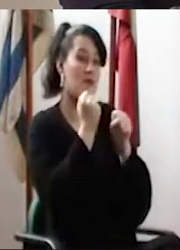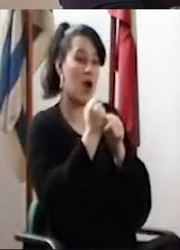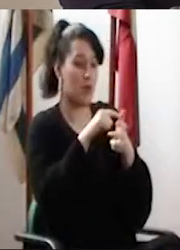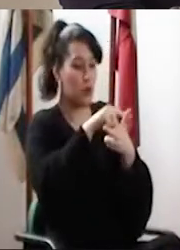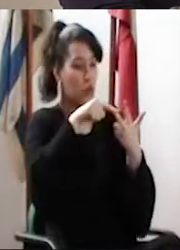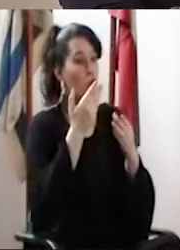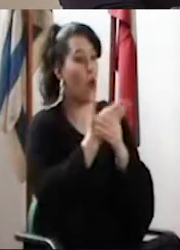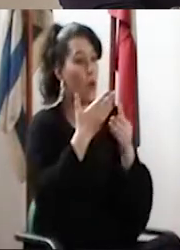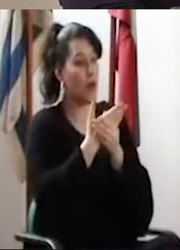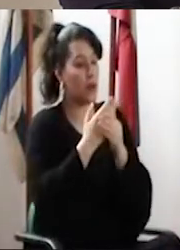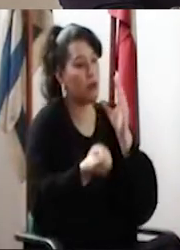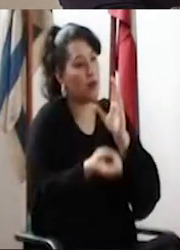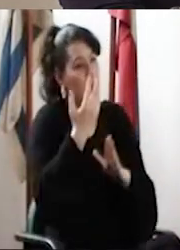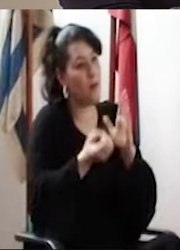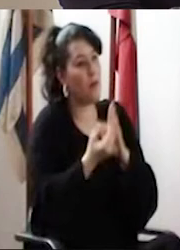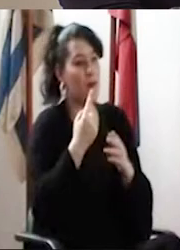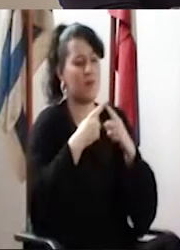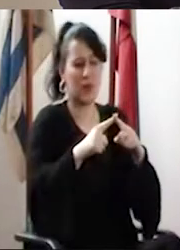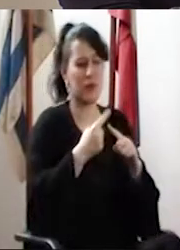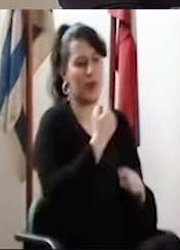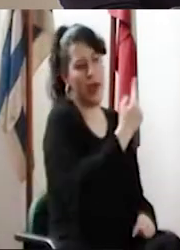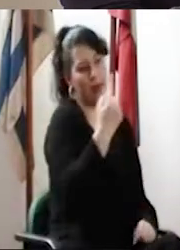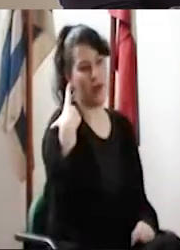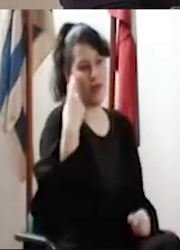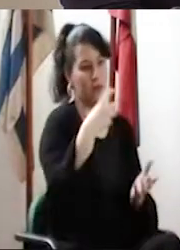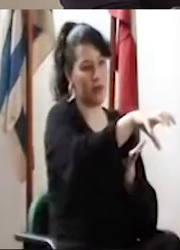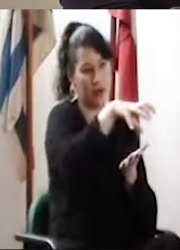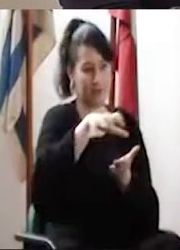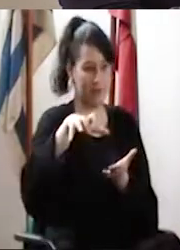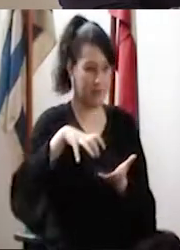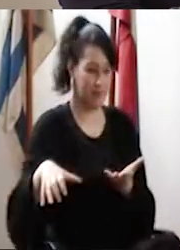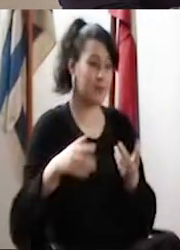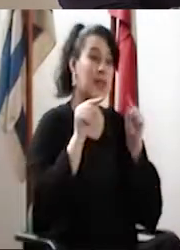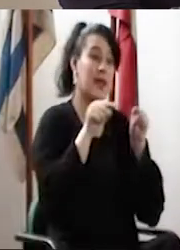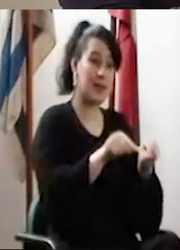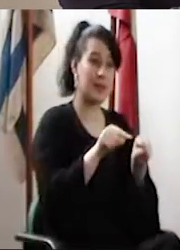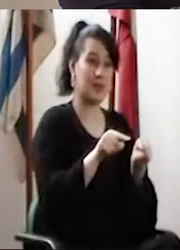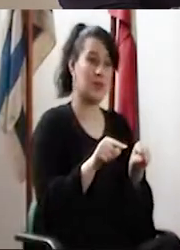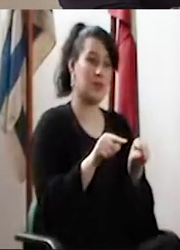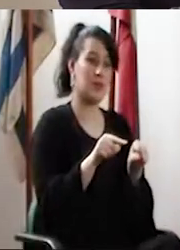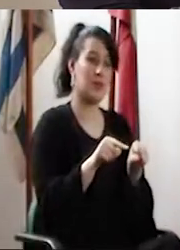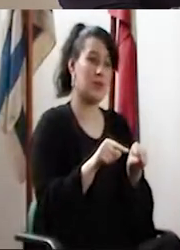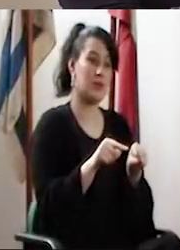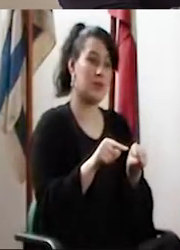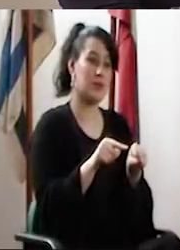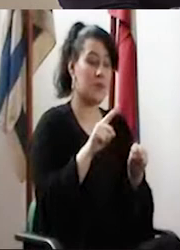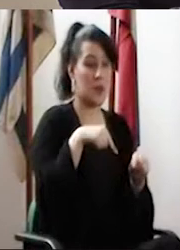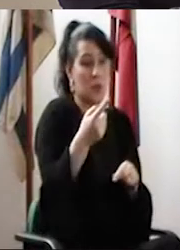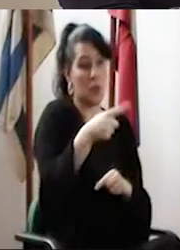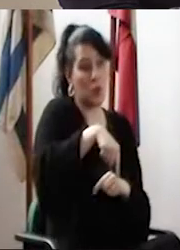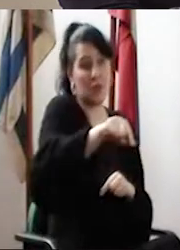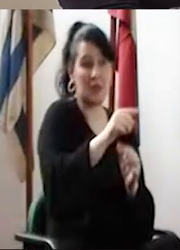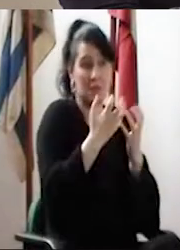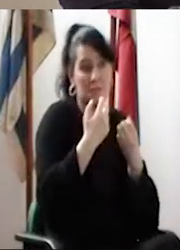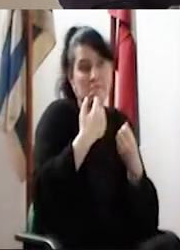trabajado en base a documentos que se elaboraron y se han discutido con cada una de las directas del departamento. Eso fue una de las